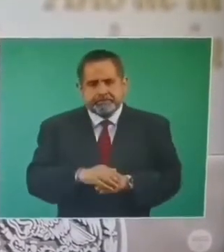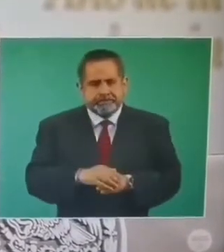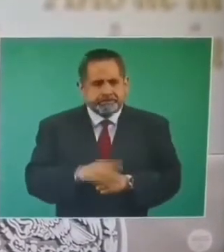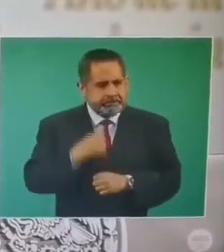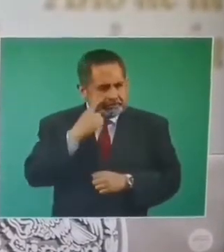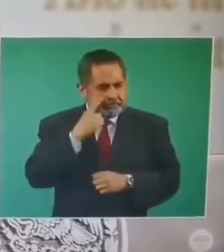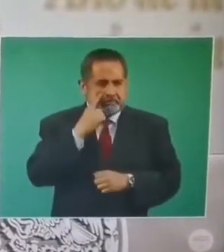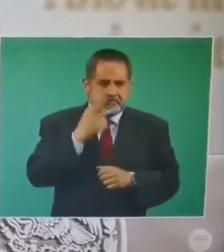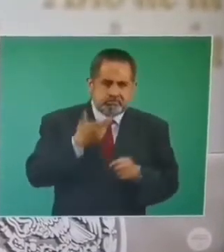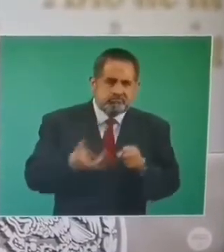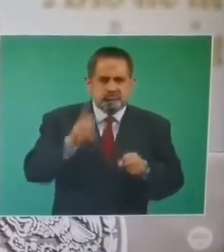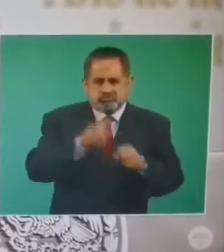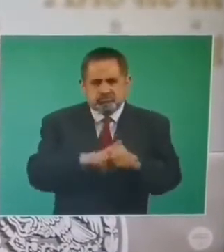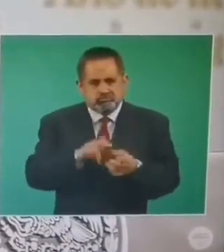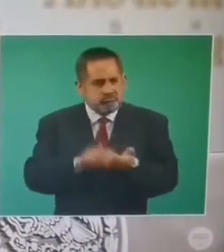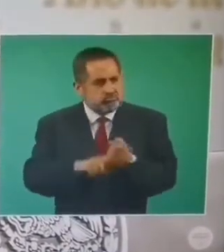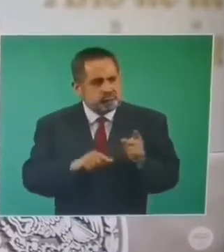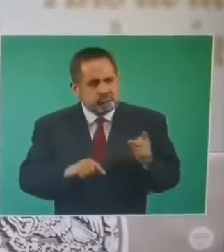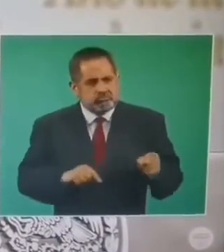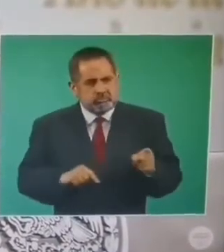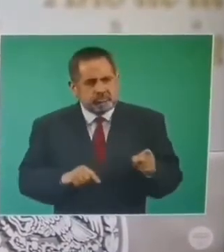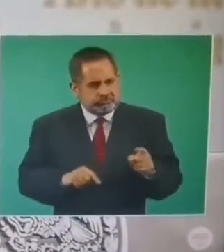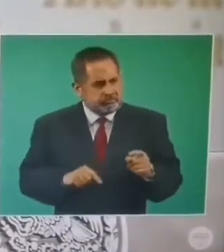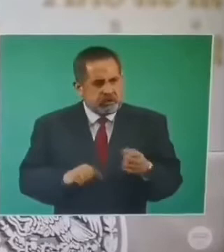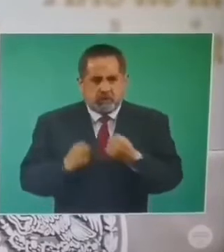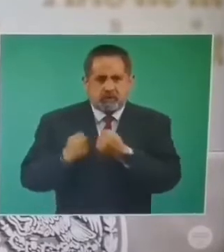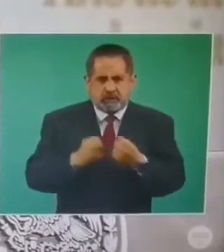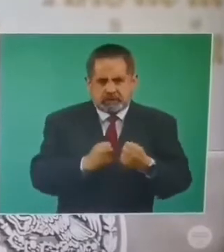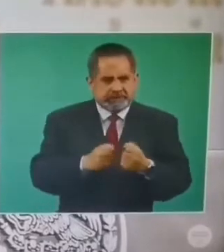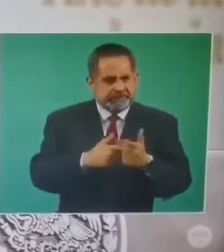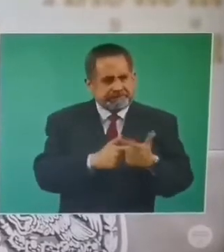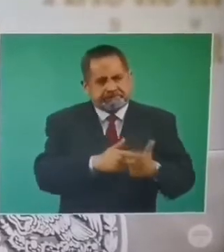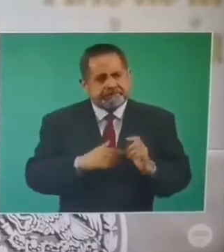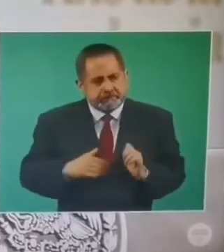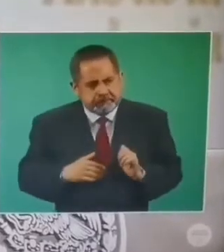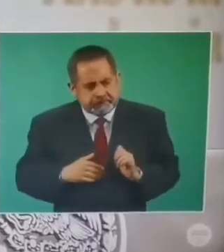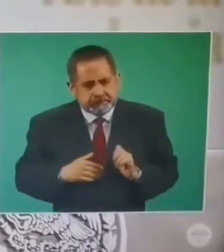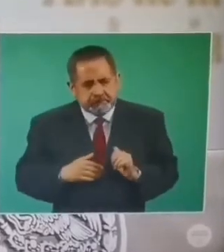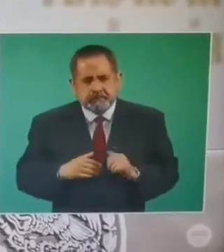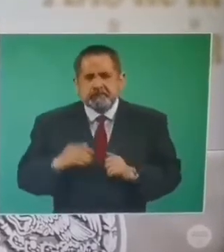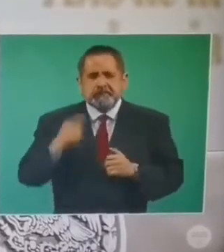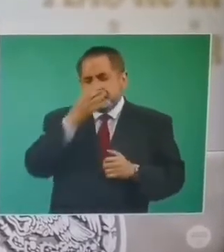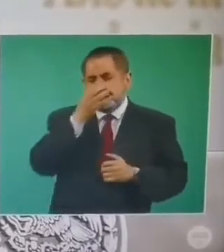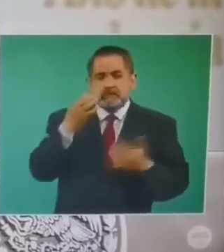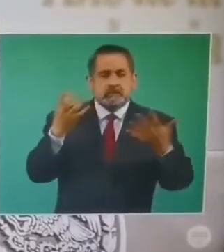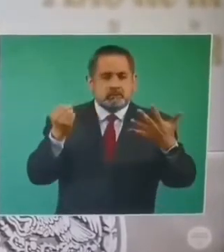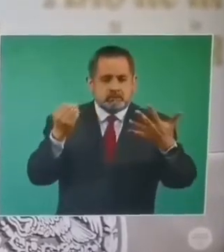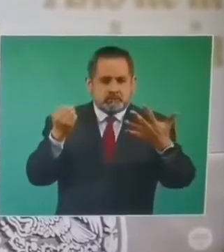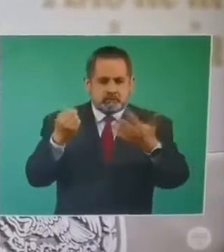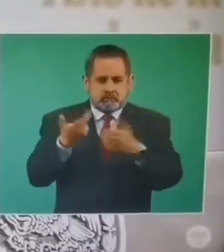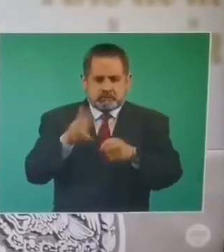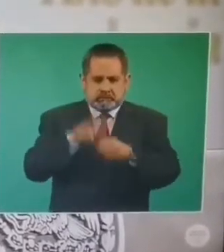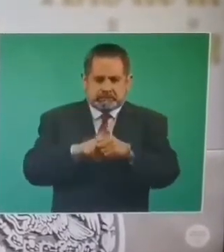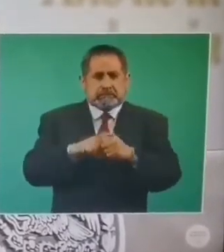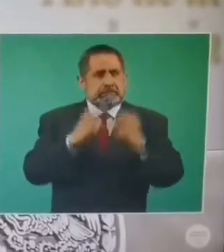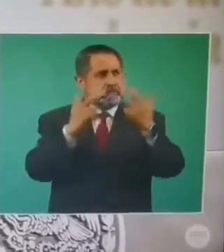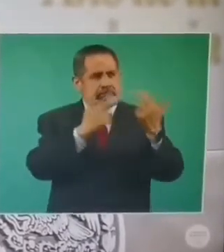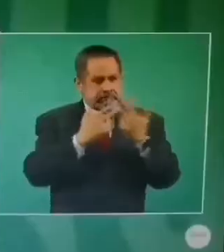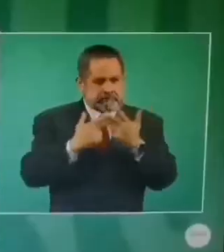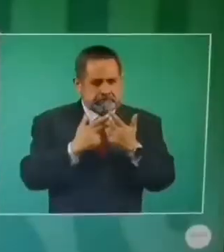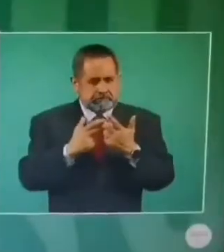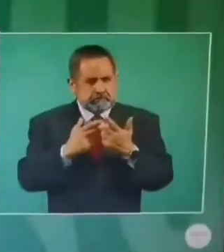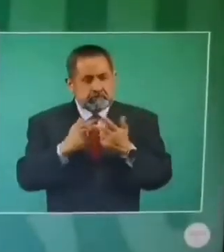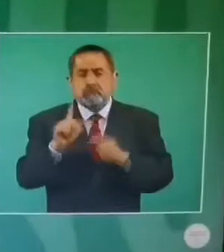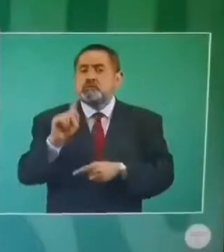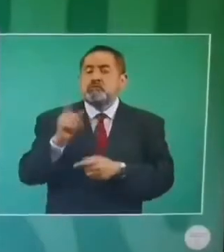hospitalario en pie, solamente nueve hospitales fueron afectados, este, once